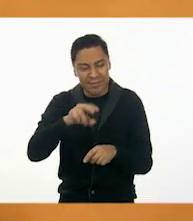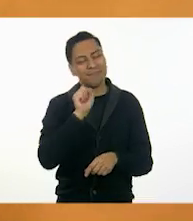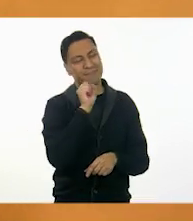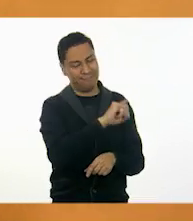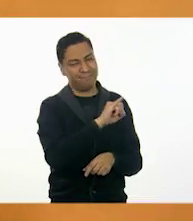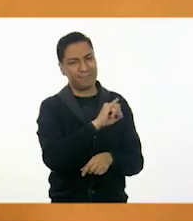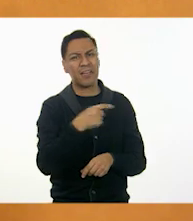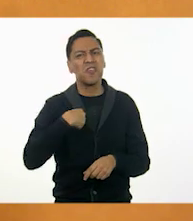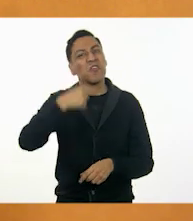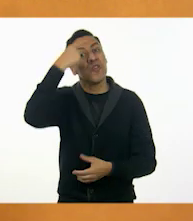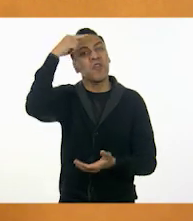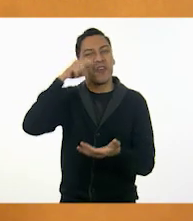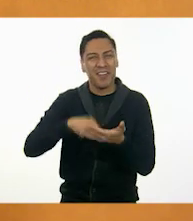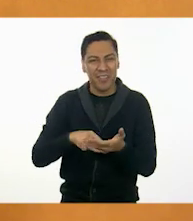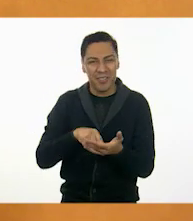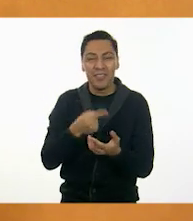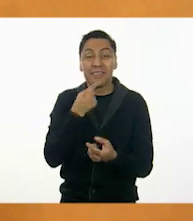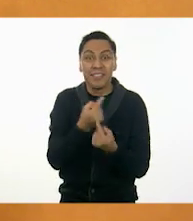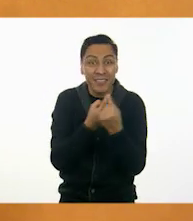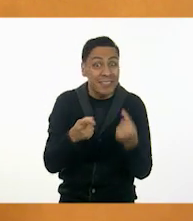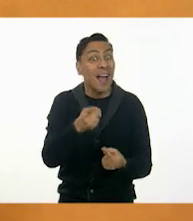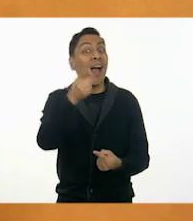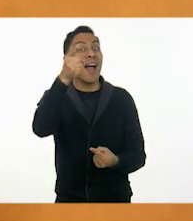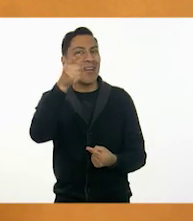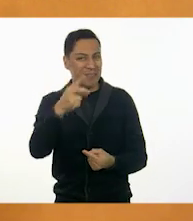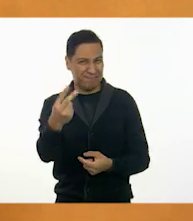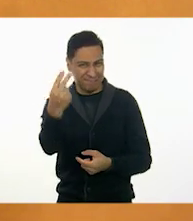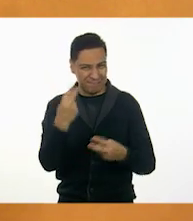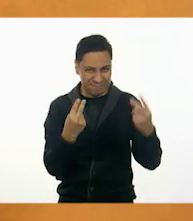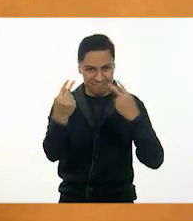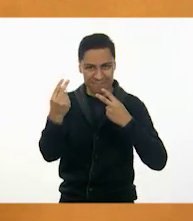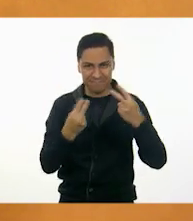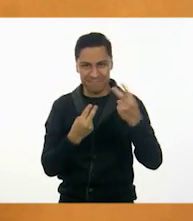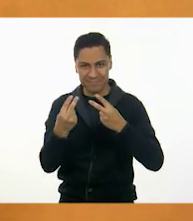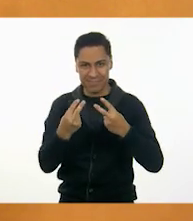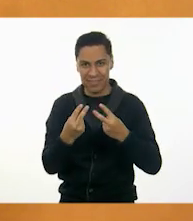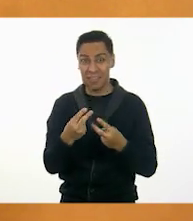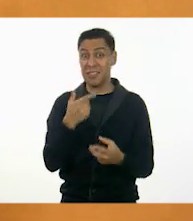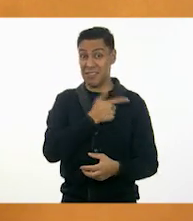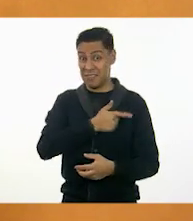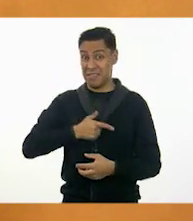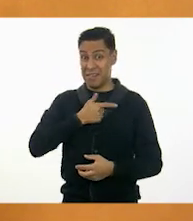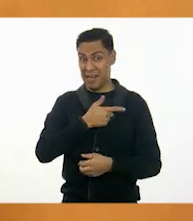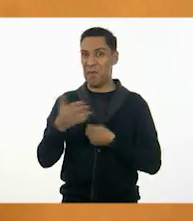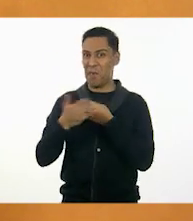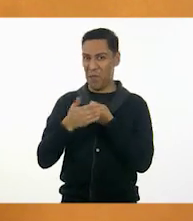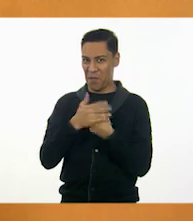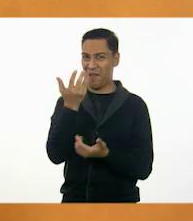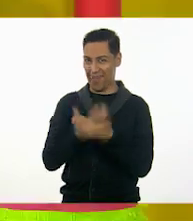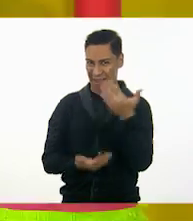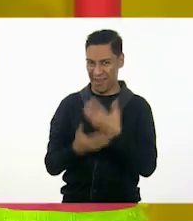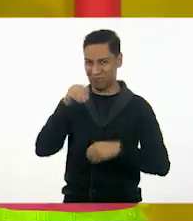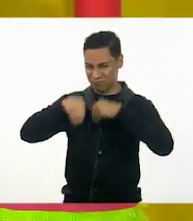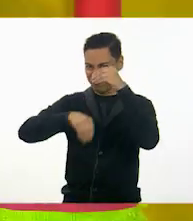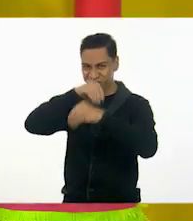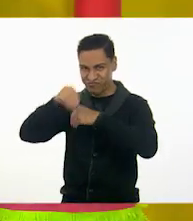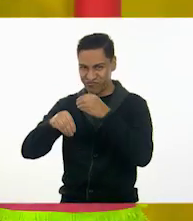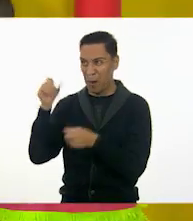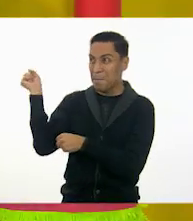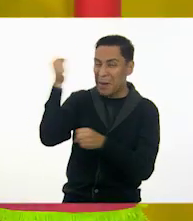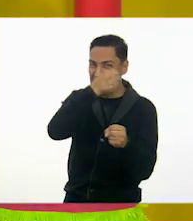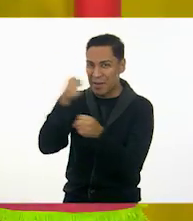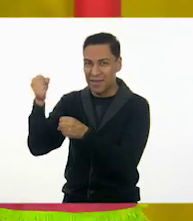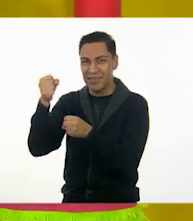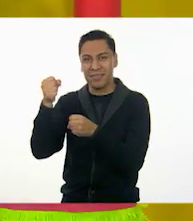creo que los niños y las niñas que nos están viendo con todo esto de las piñatas, les gustaría hacer una piñata. Yo ya estoy entusiasmado. Imagínense